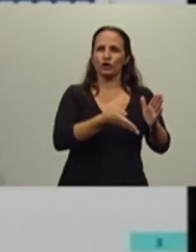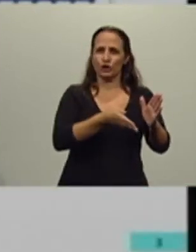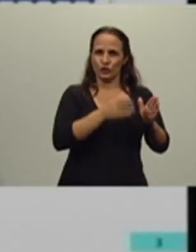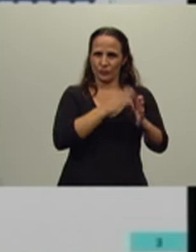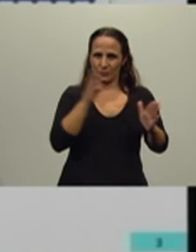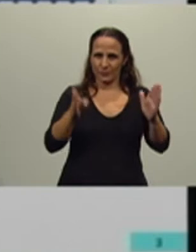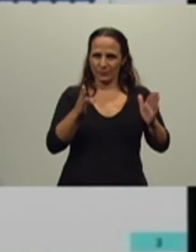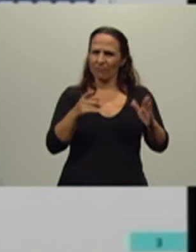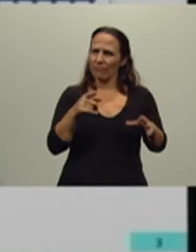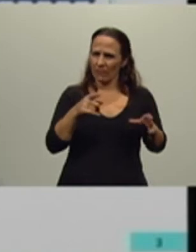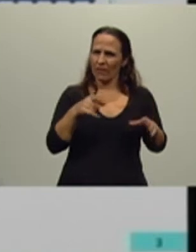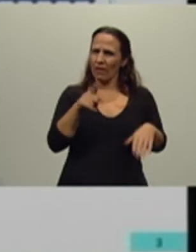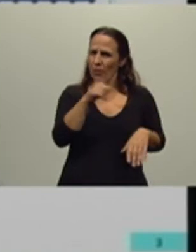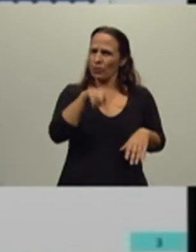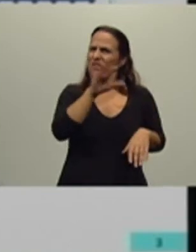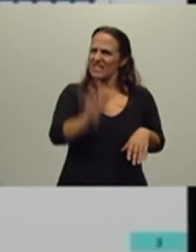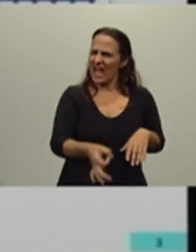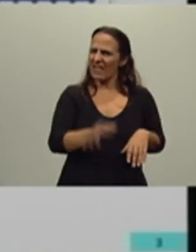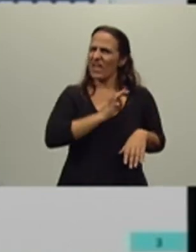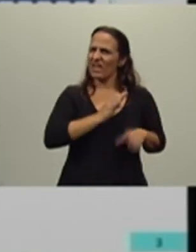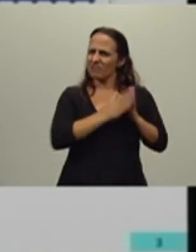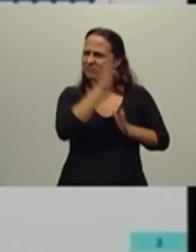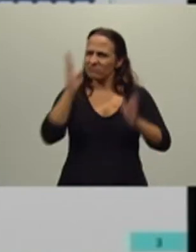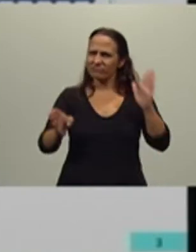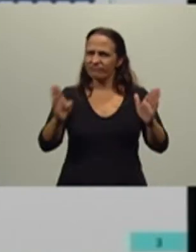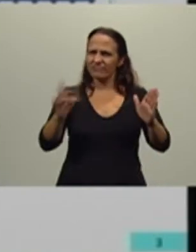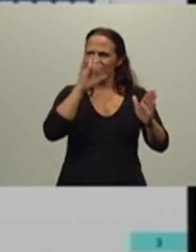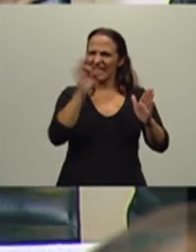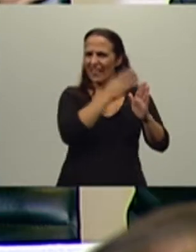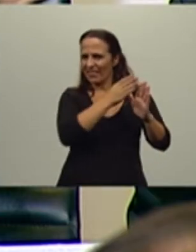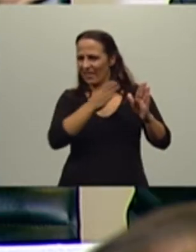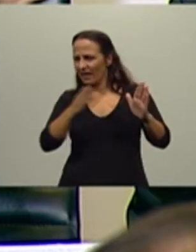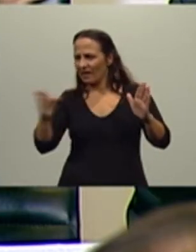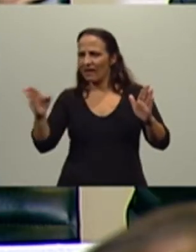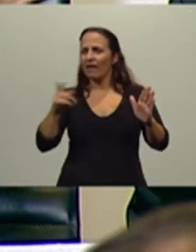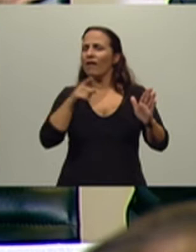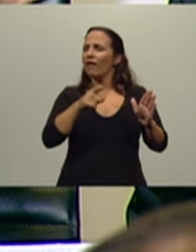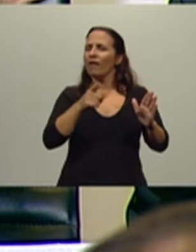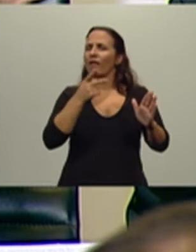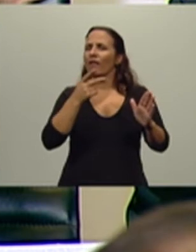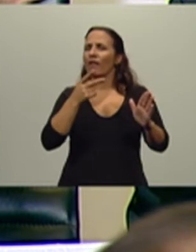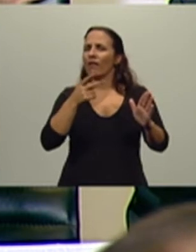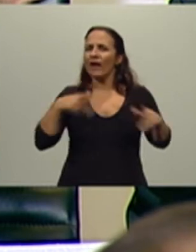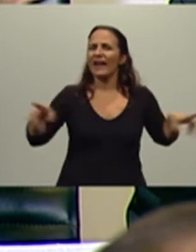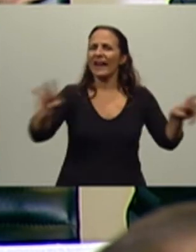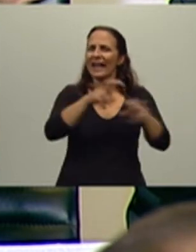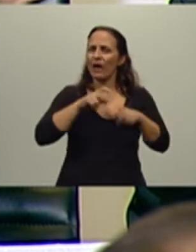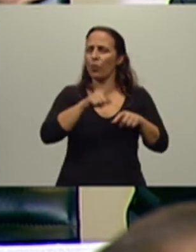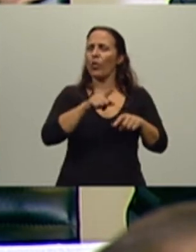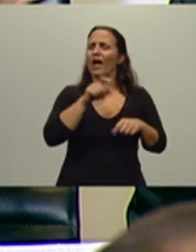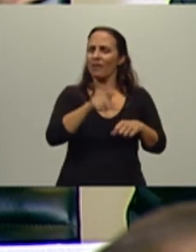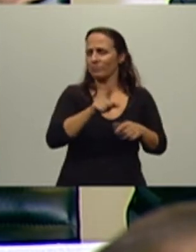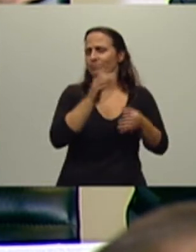50%, ¿saben que en los años 70 la recaudación, mejor dicho, la